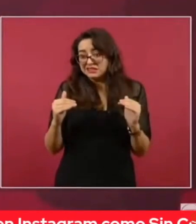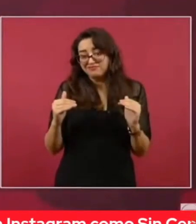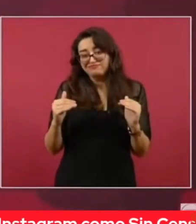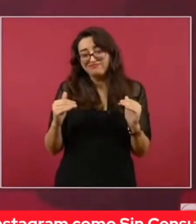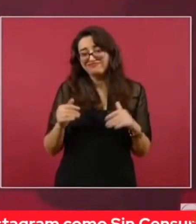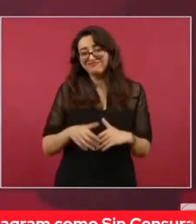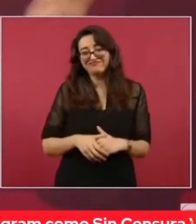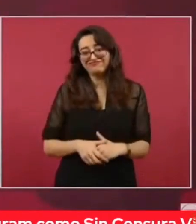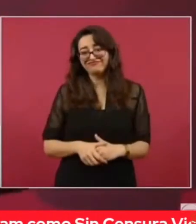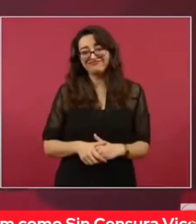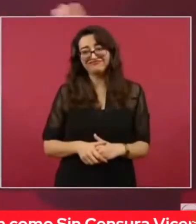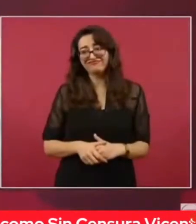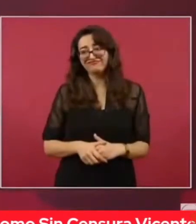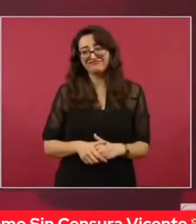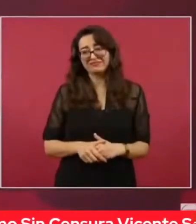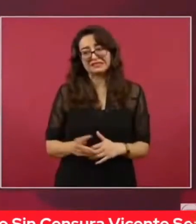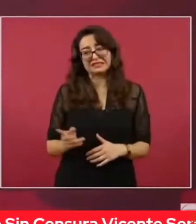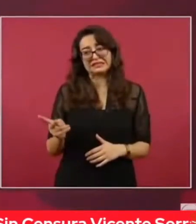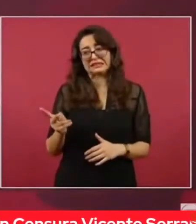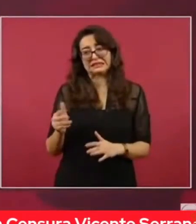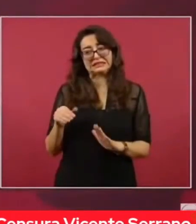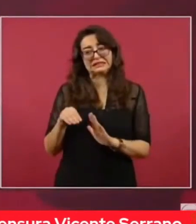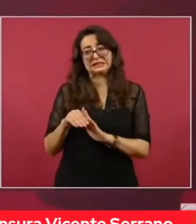es la decadencia